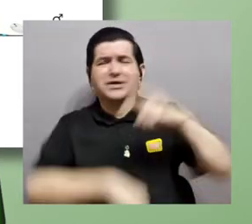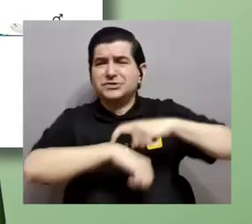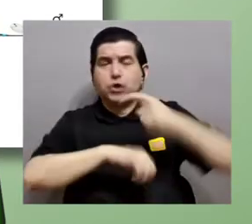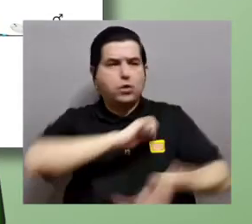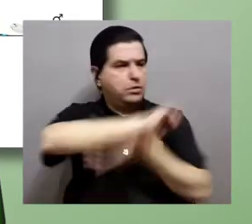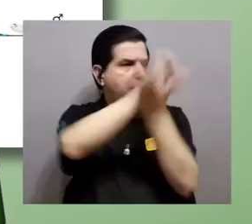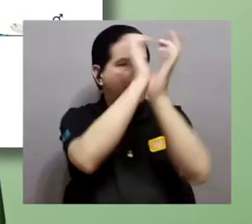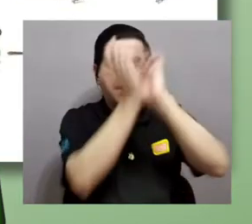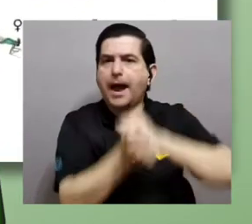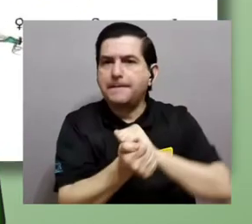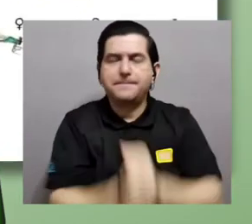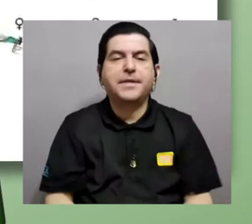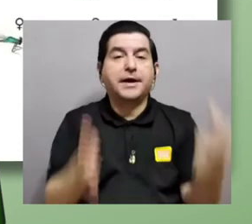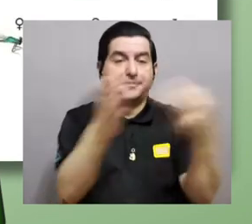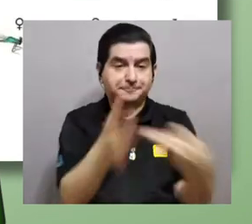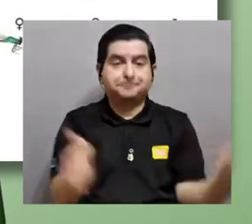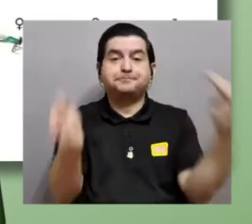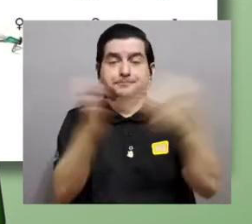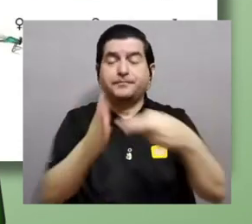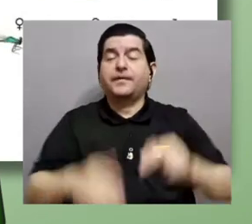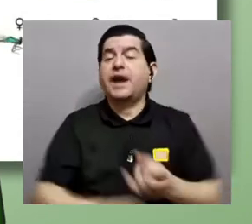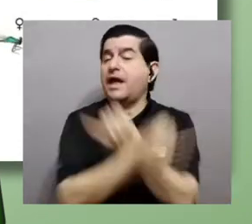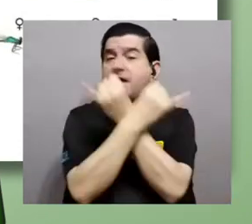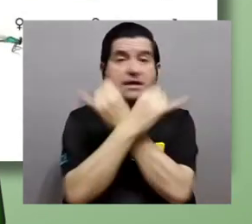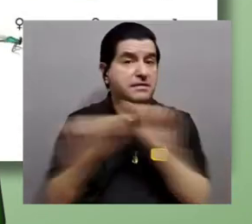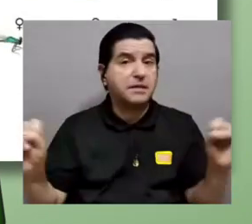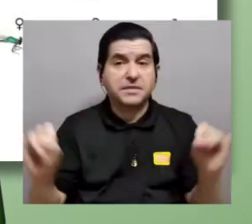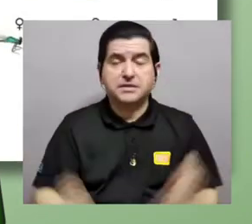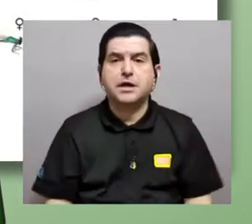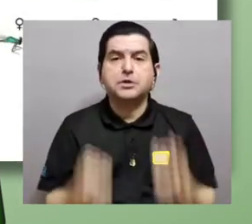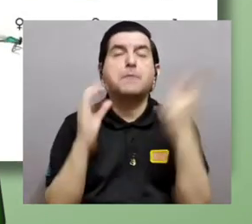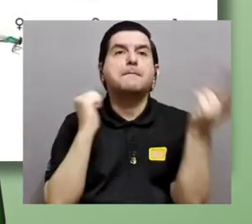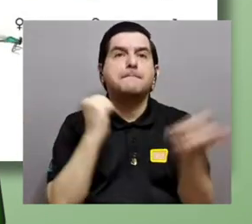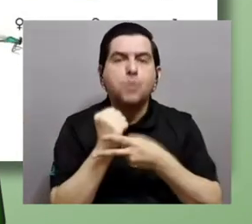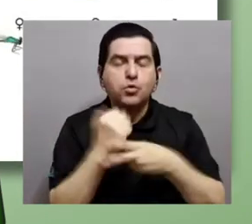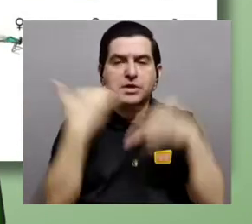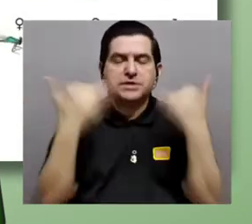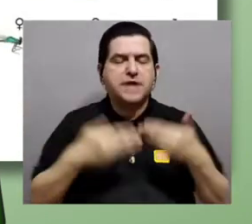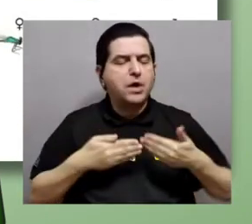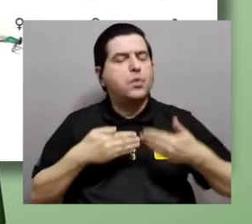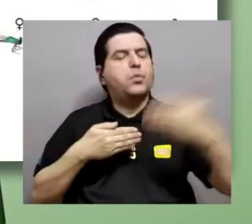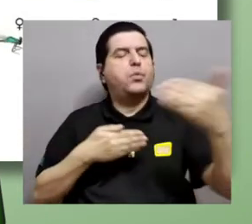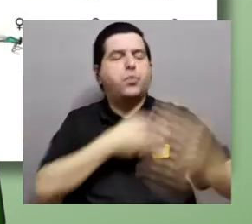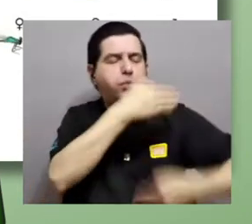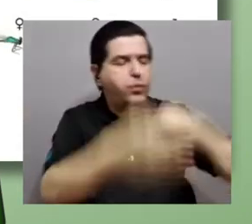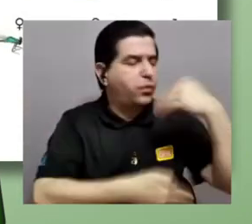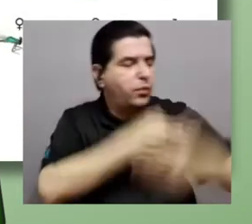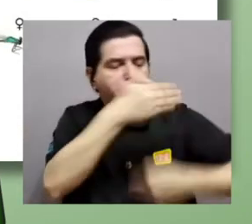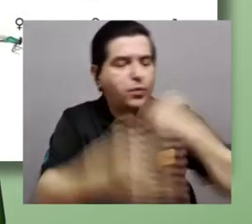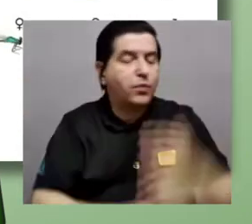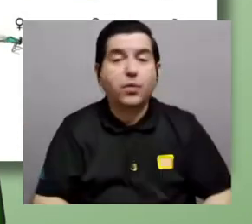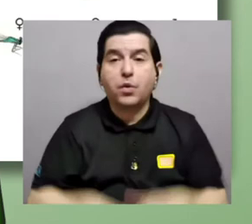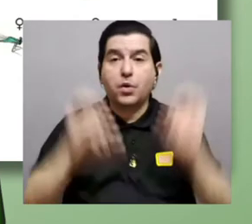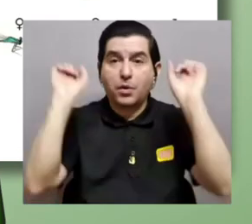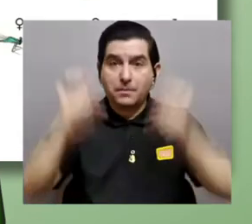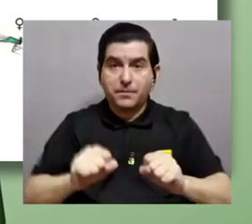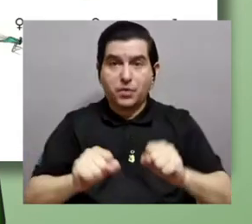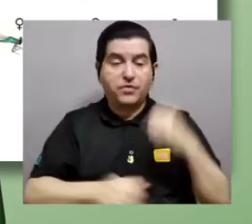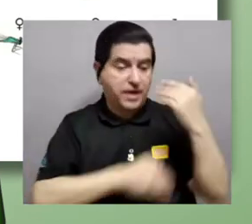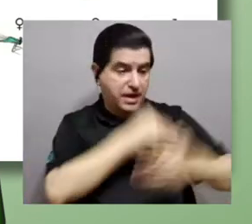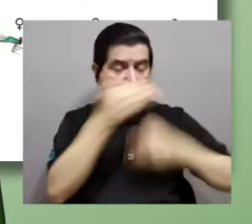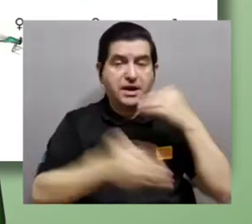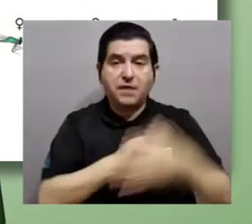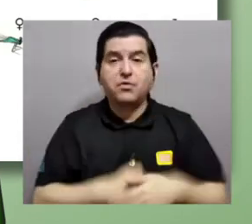de manera repetida e independiente, o sea, muchas veces a lo largo de la extraevolutiva, para generar la evolución del